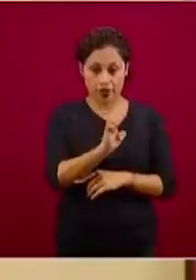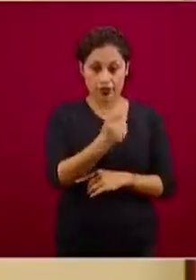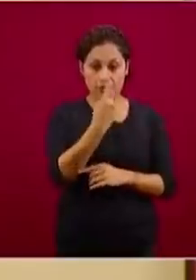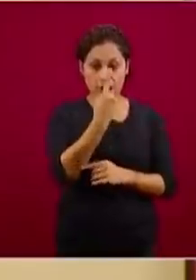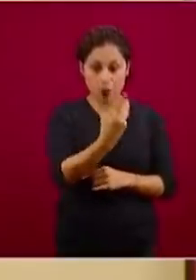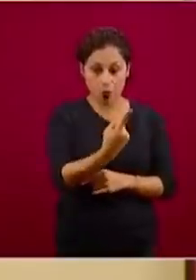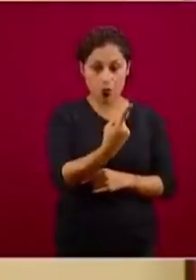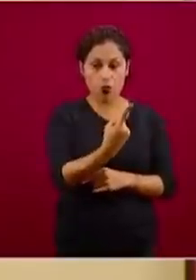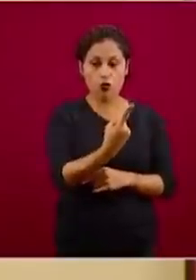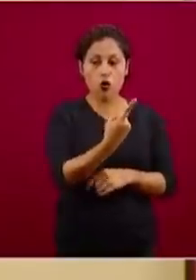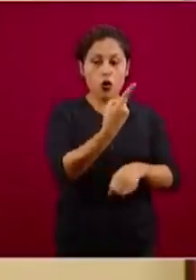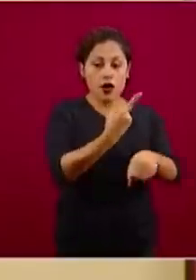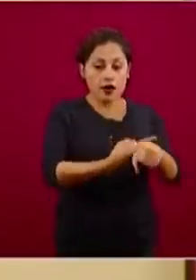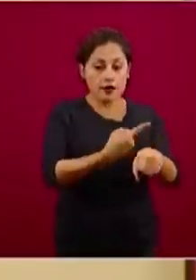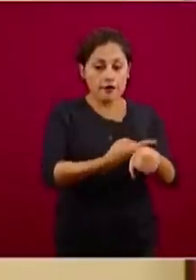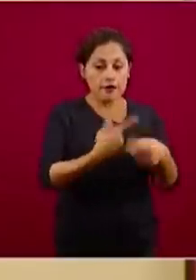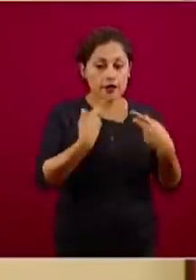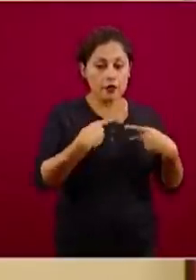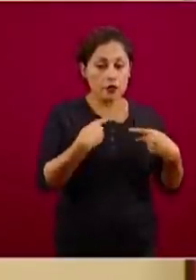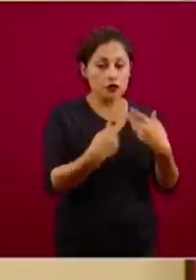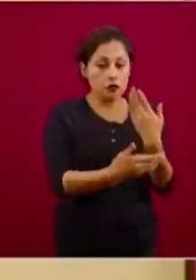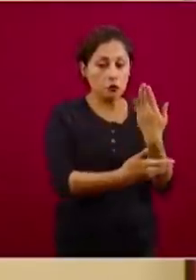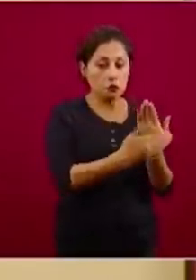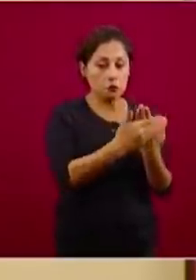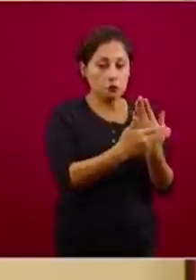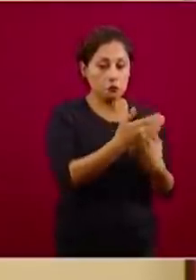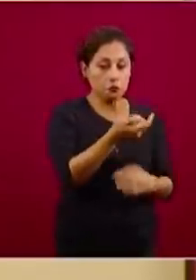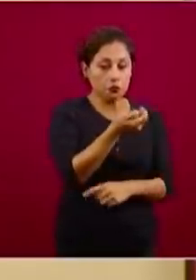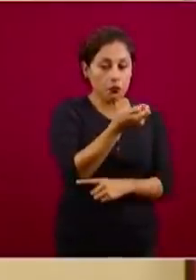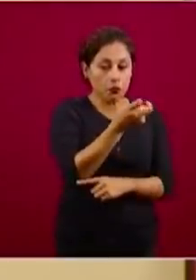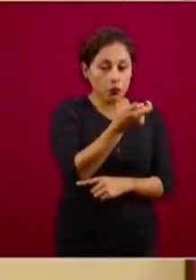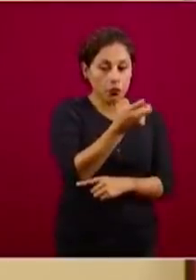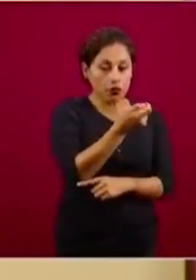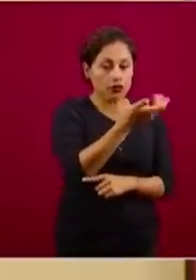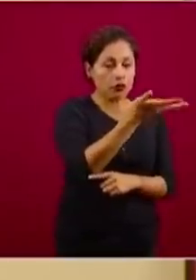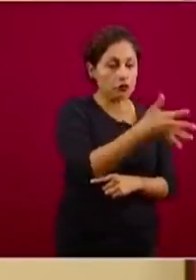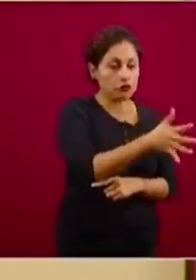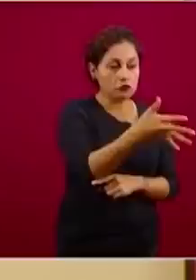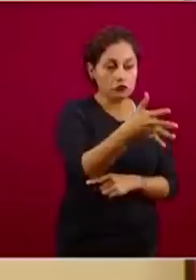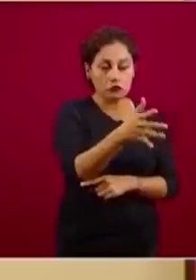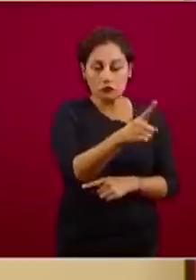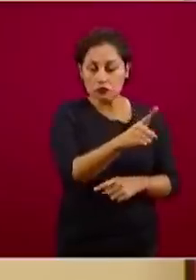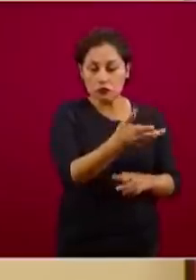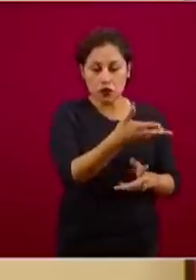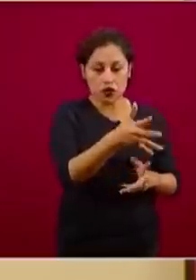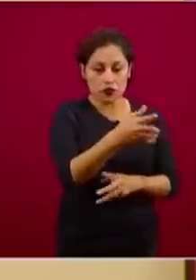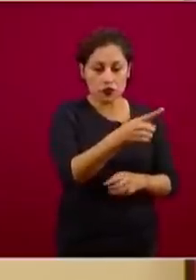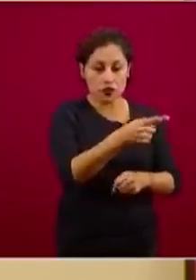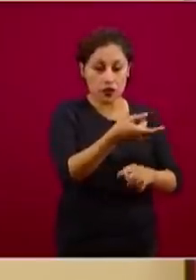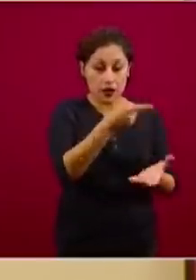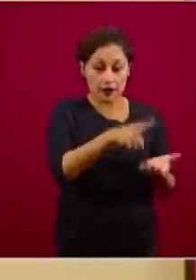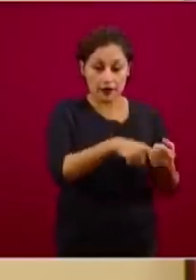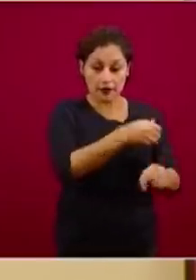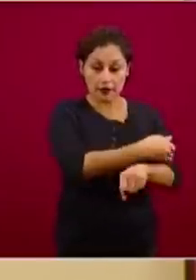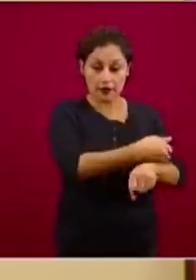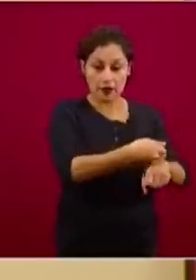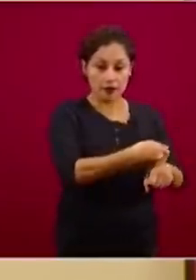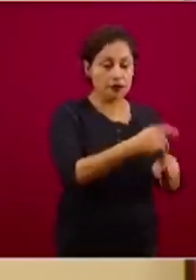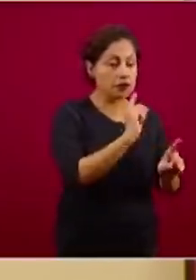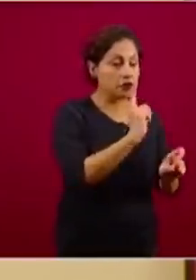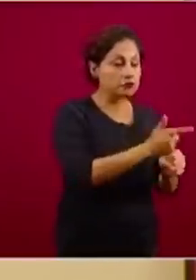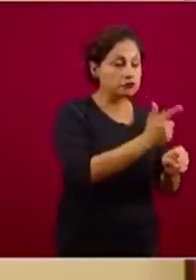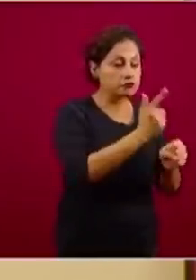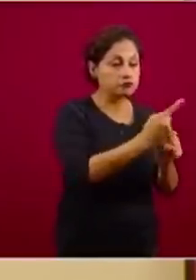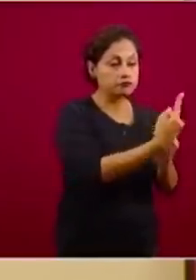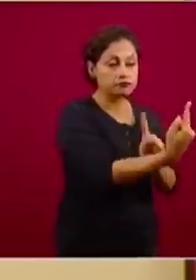fue muy pocos casos, decenas de casos y pequeños brotes familiares que podían ser rastreables. La mayoría de los